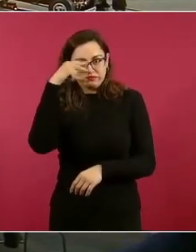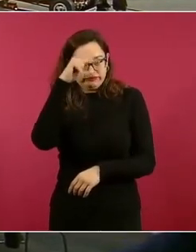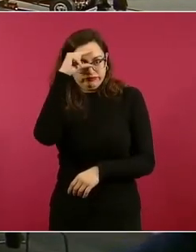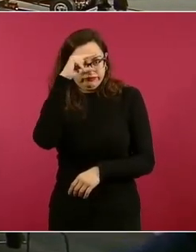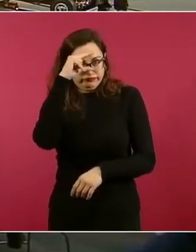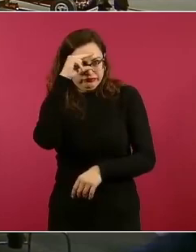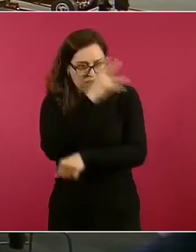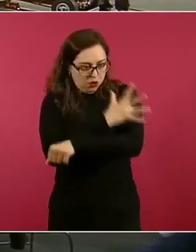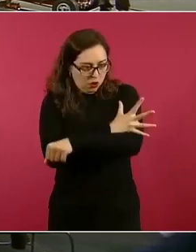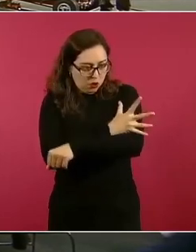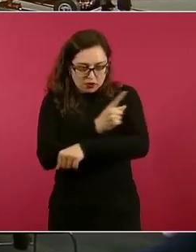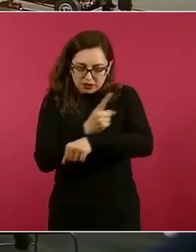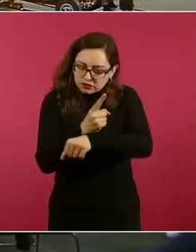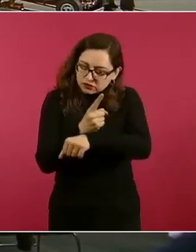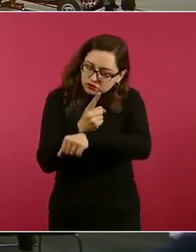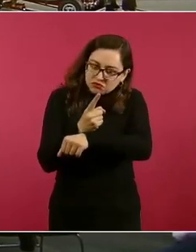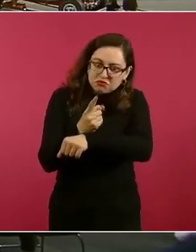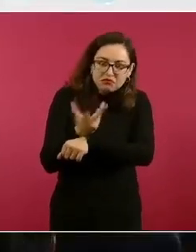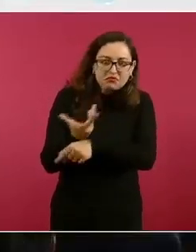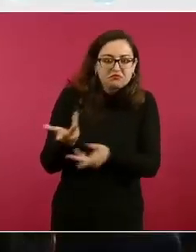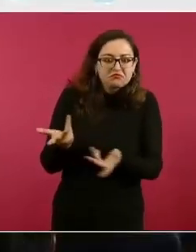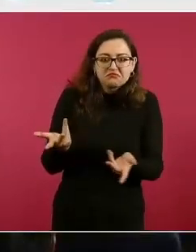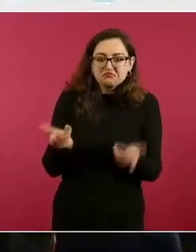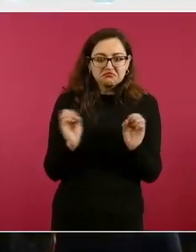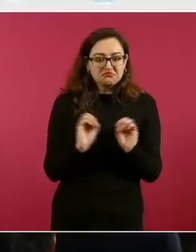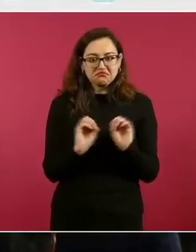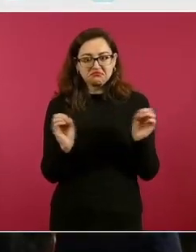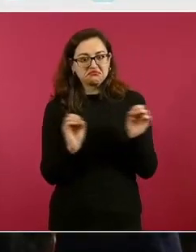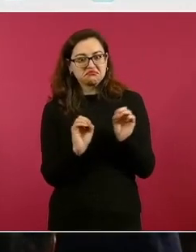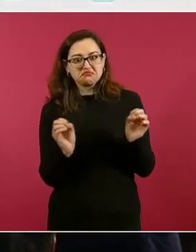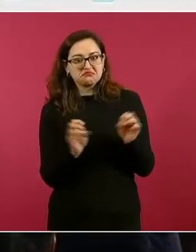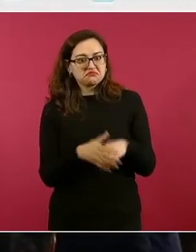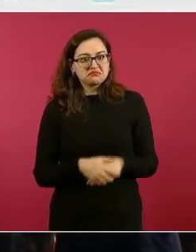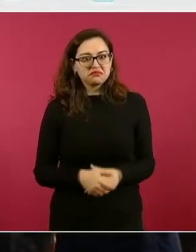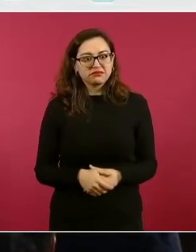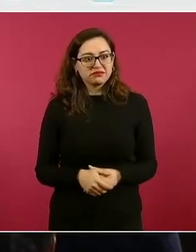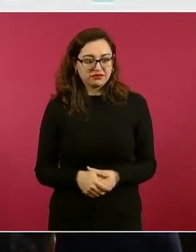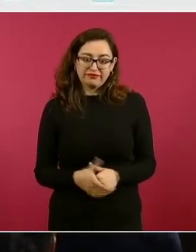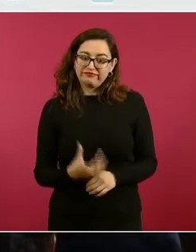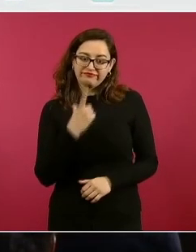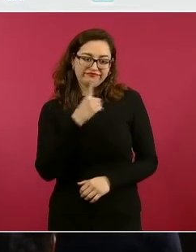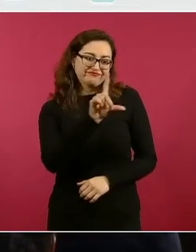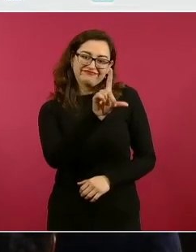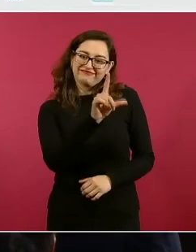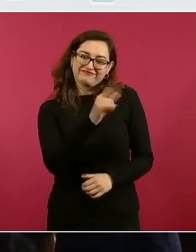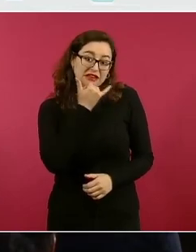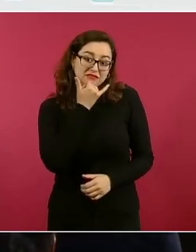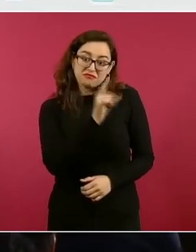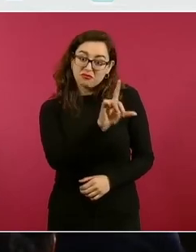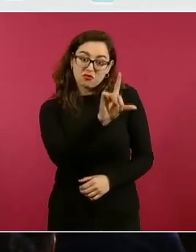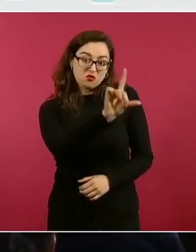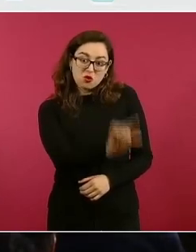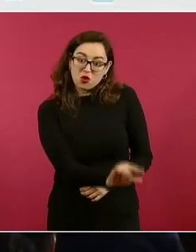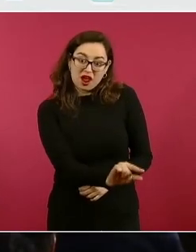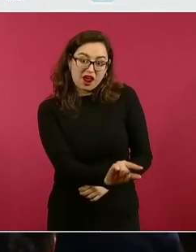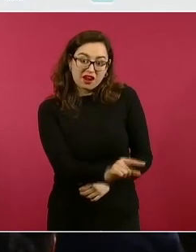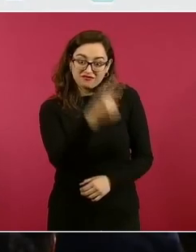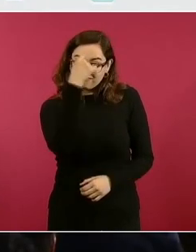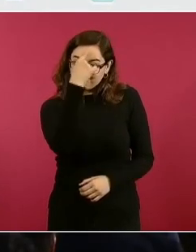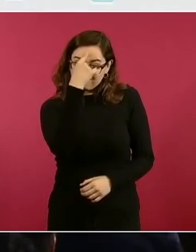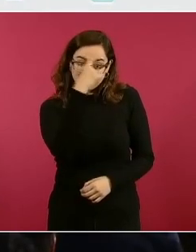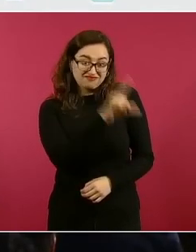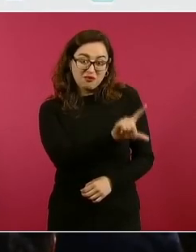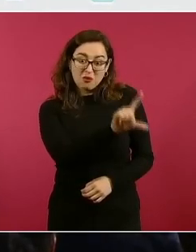Es una vulgaridad mental.